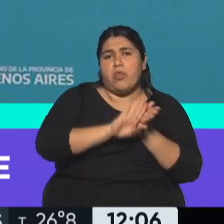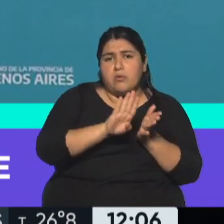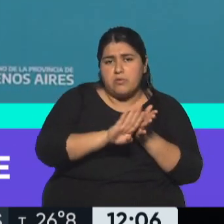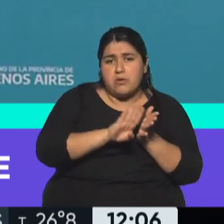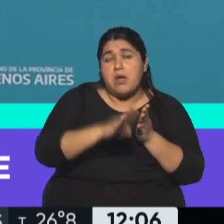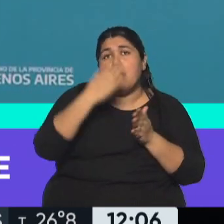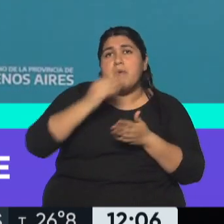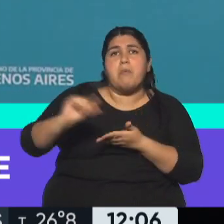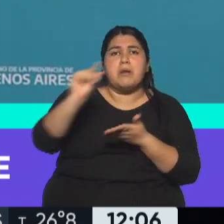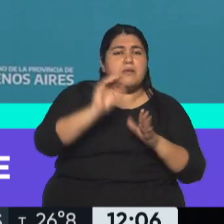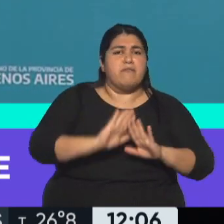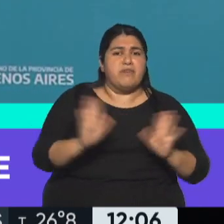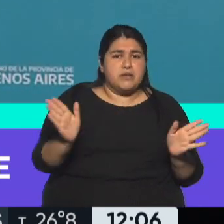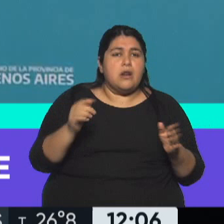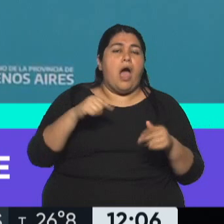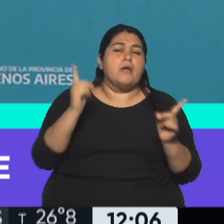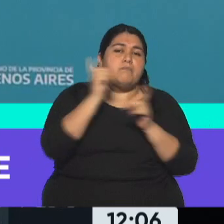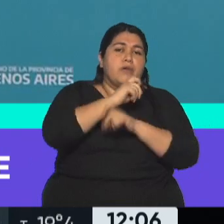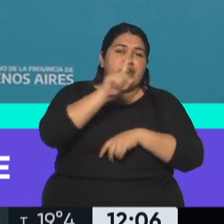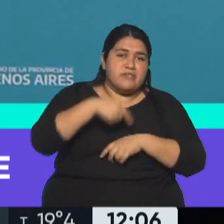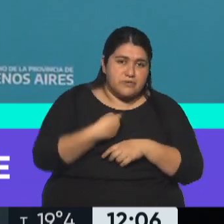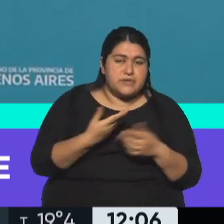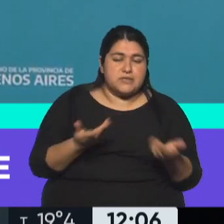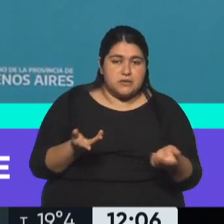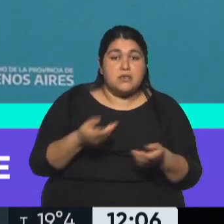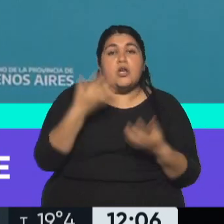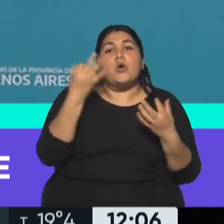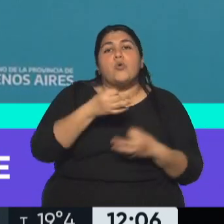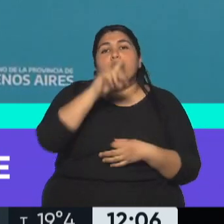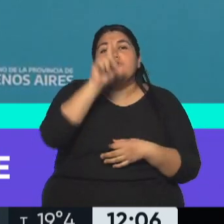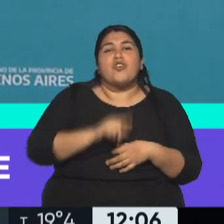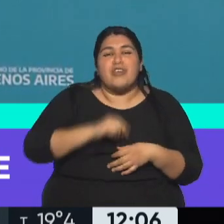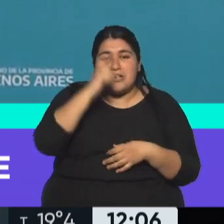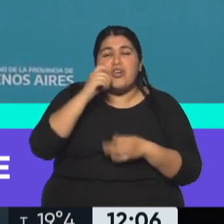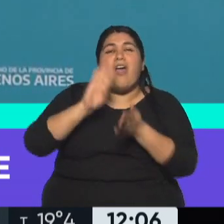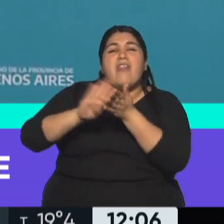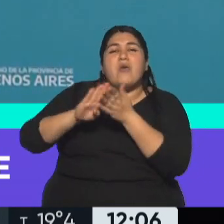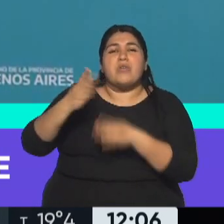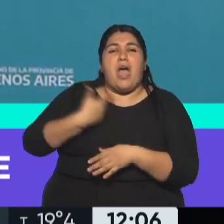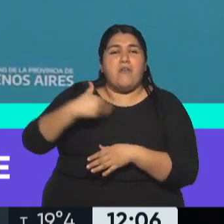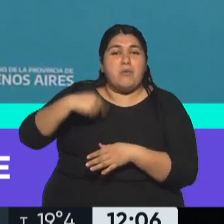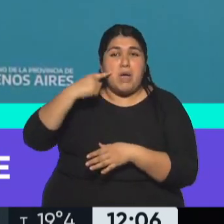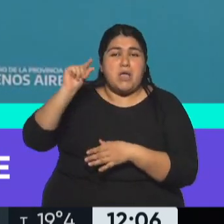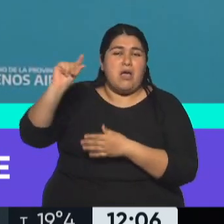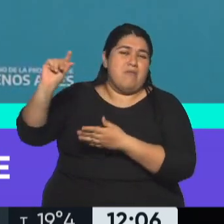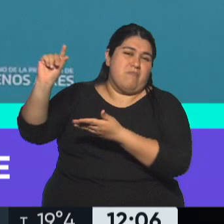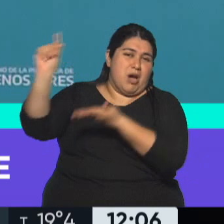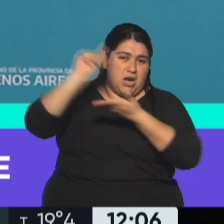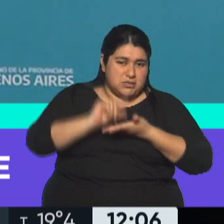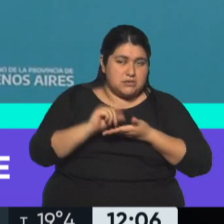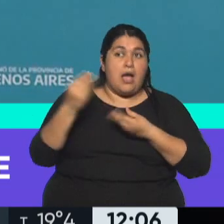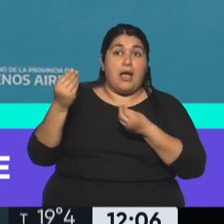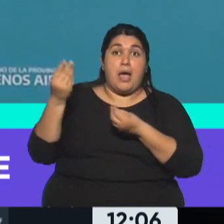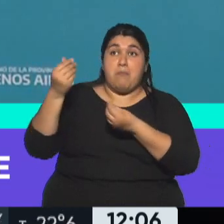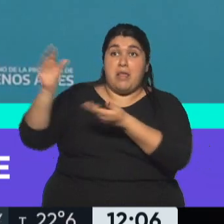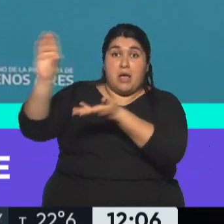se les cerró el mercado y empezaron los problemas. En el caso nacional, se endeudaron con el fondo para poder pagarle a los acreedores